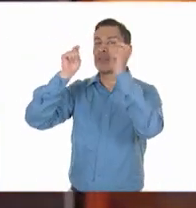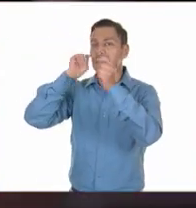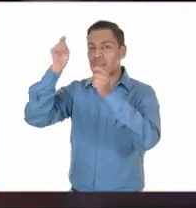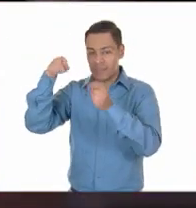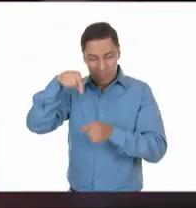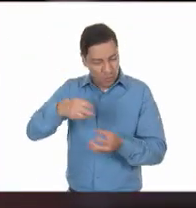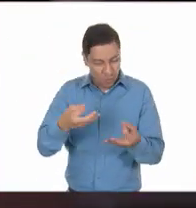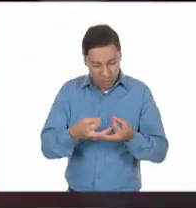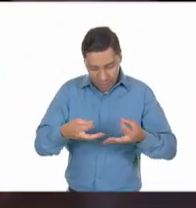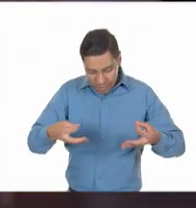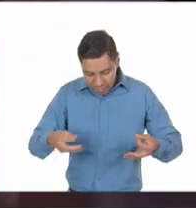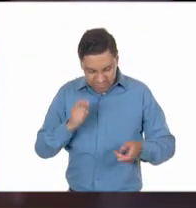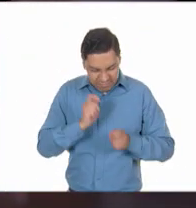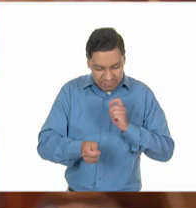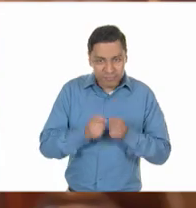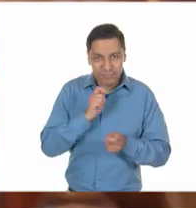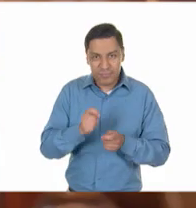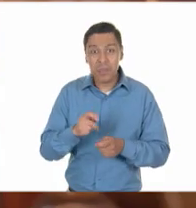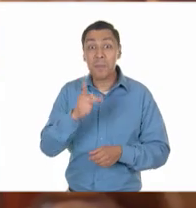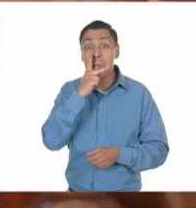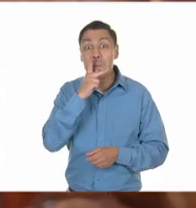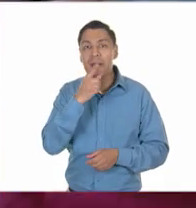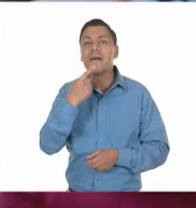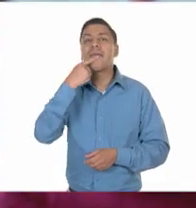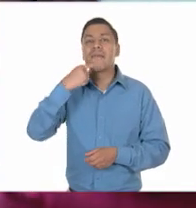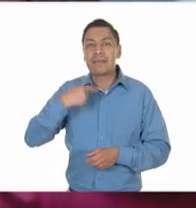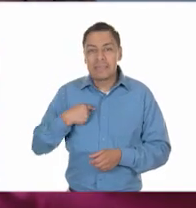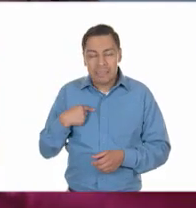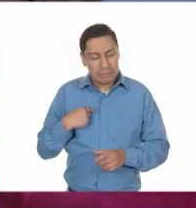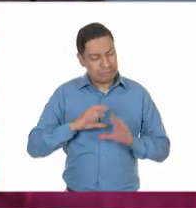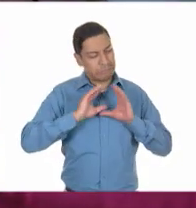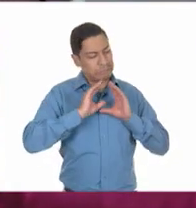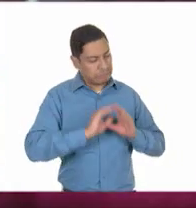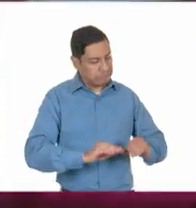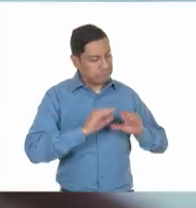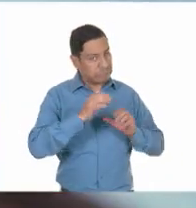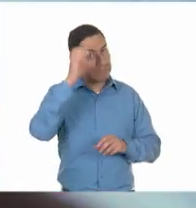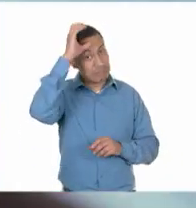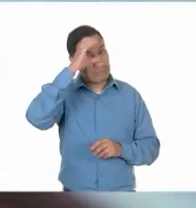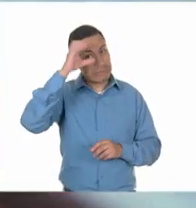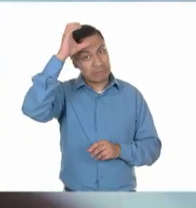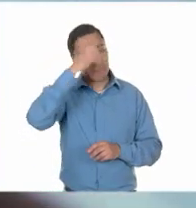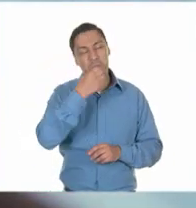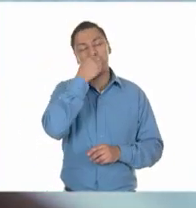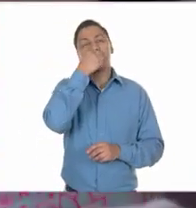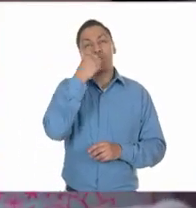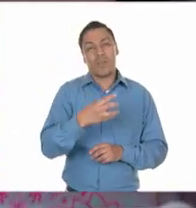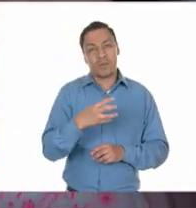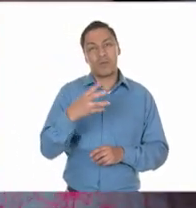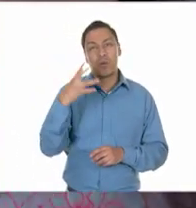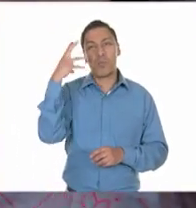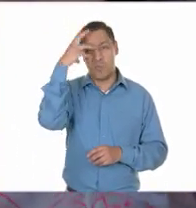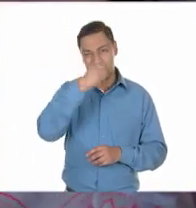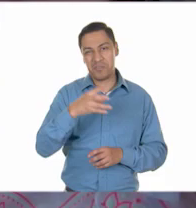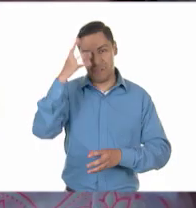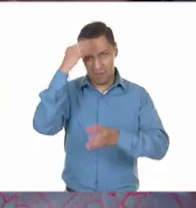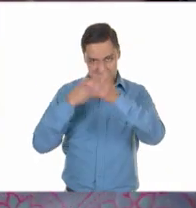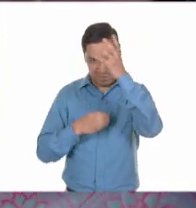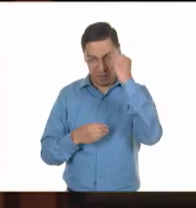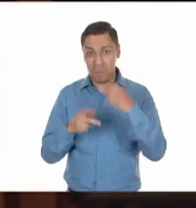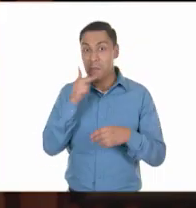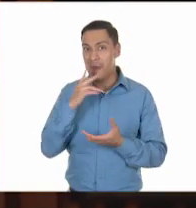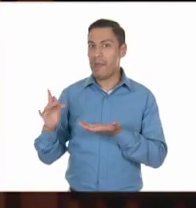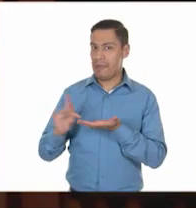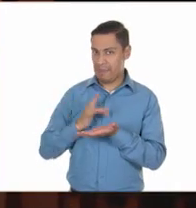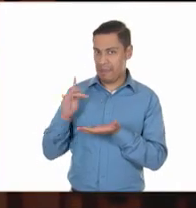en la Tierra. Mi papá siempre nos enseñó que las ciencias eran maravillosas. Y aunque mis papás siempre me